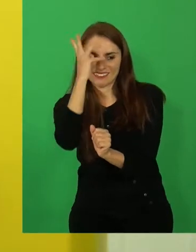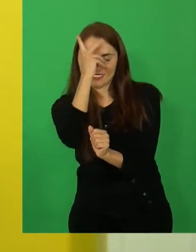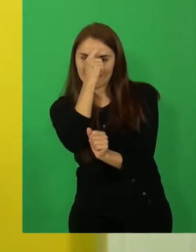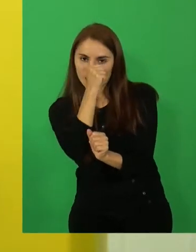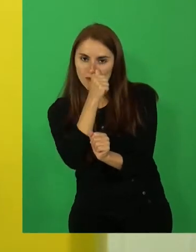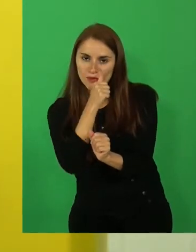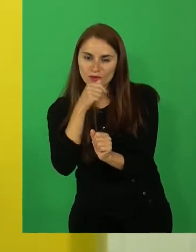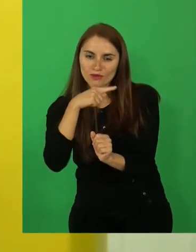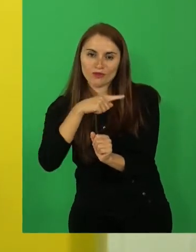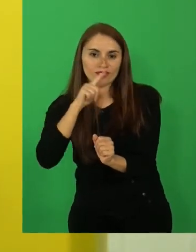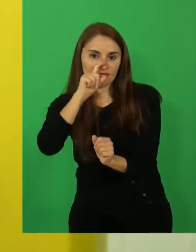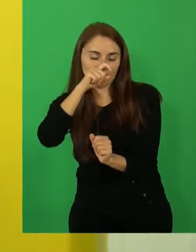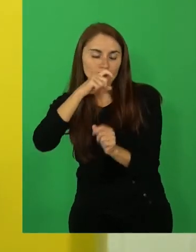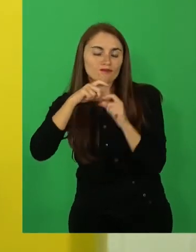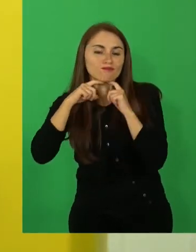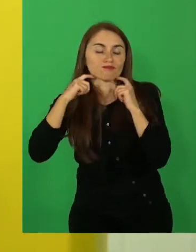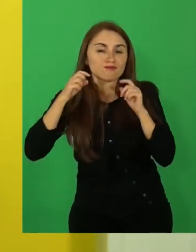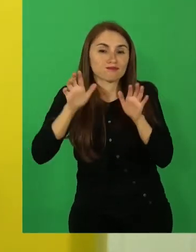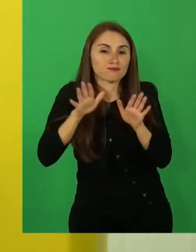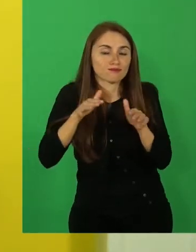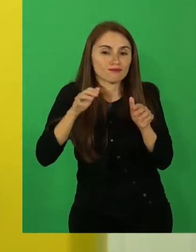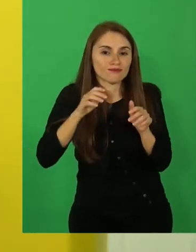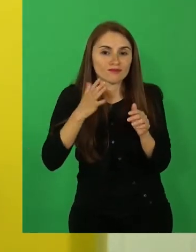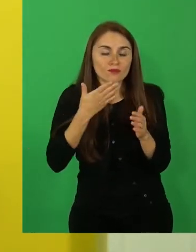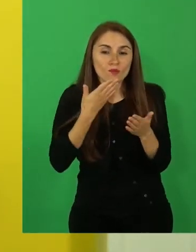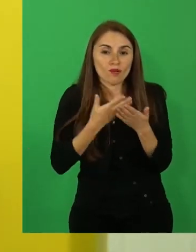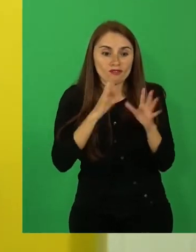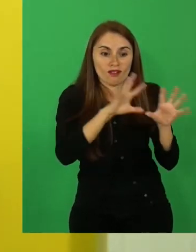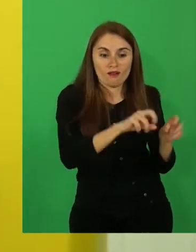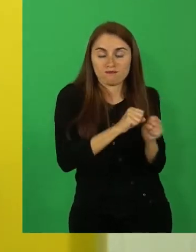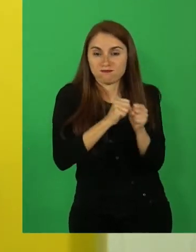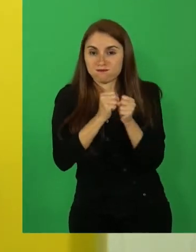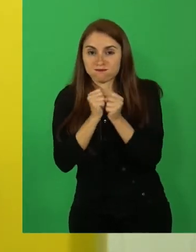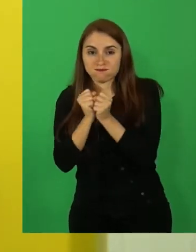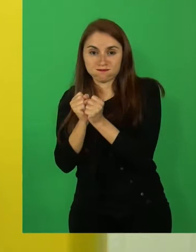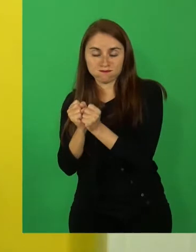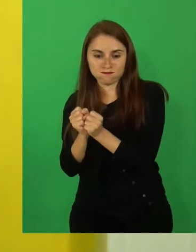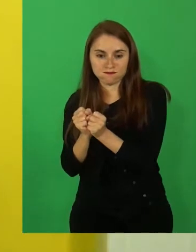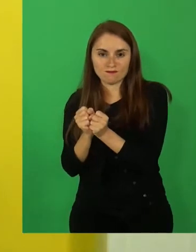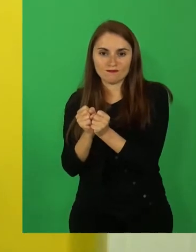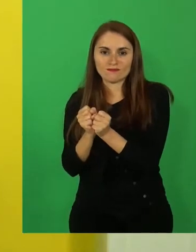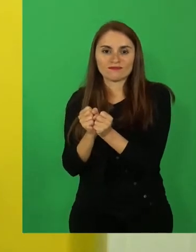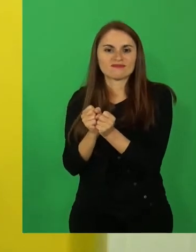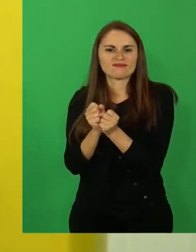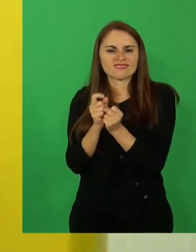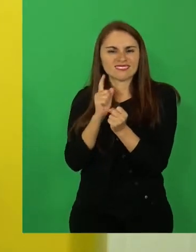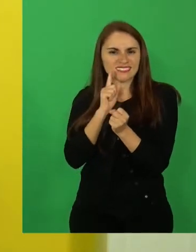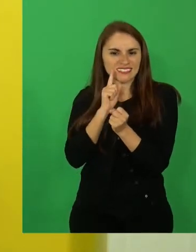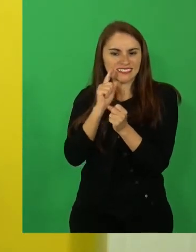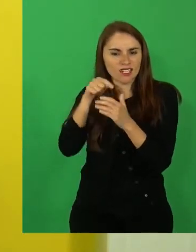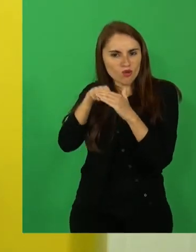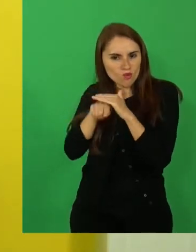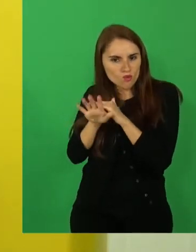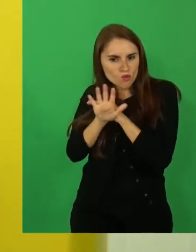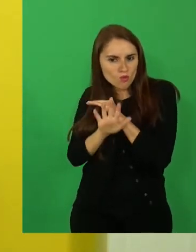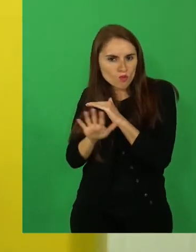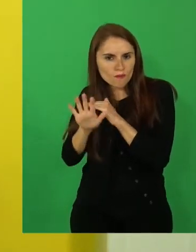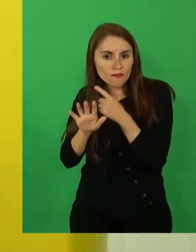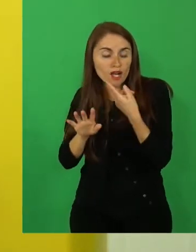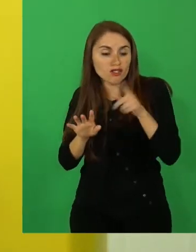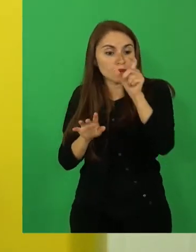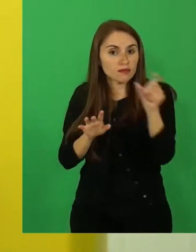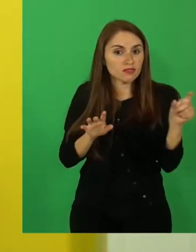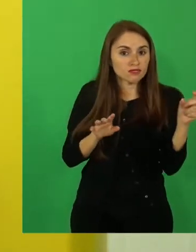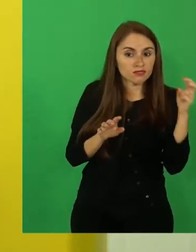pastora, que cuando la capturó, la tenía muy escondida para que nadie